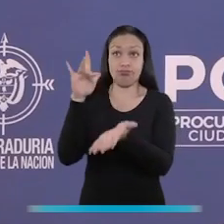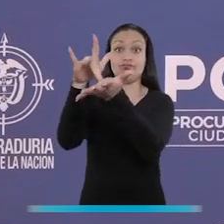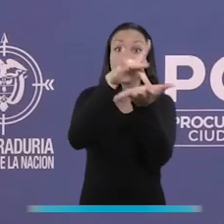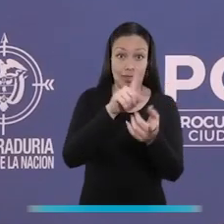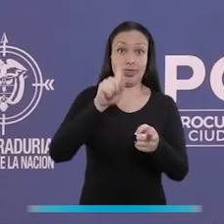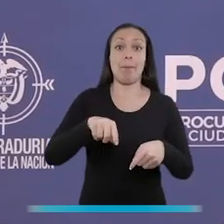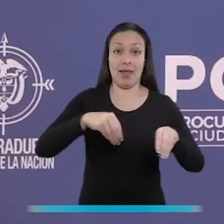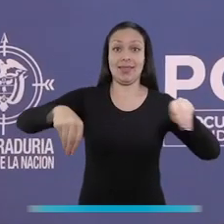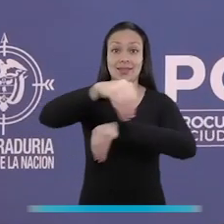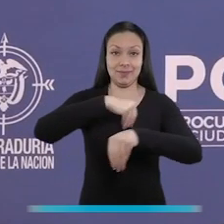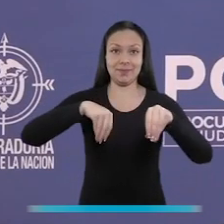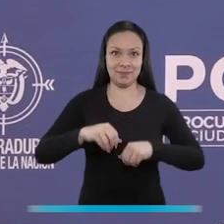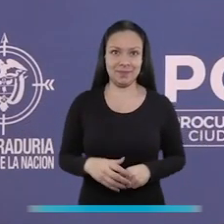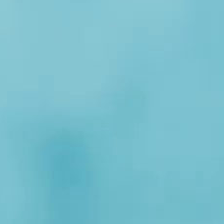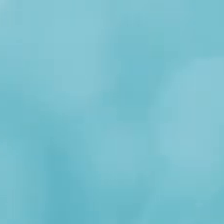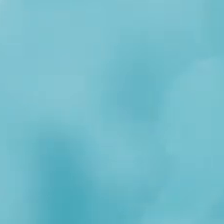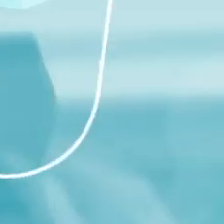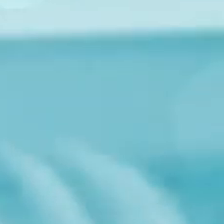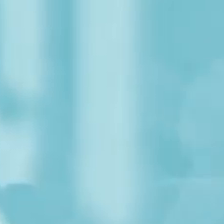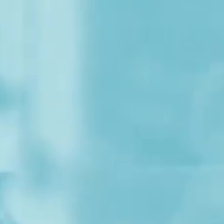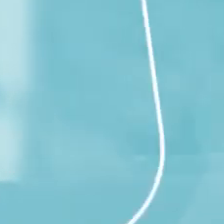por otro lado tenemos una gran presencia territorial.